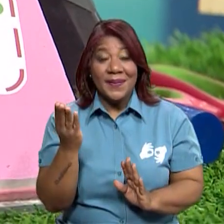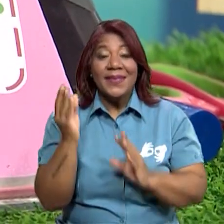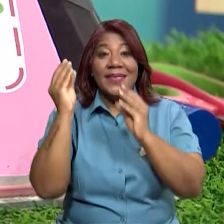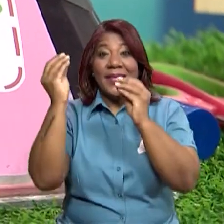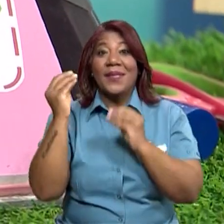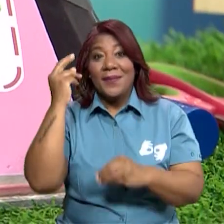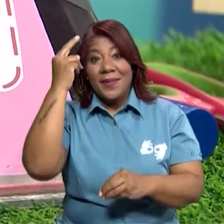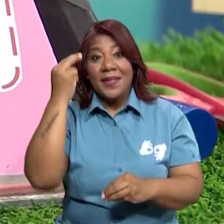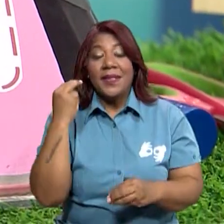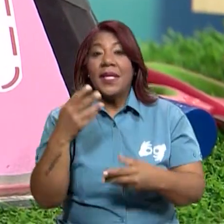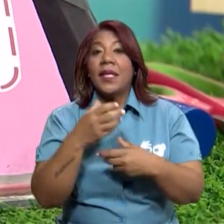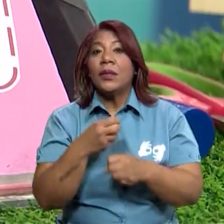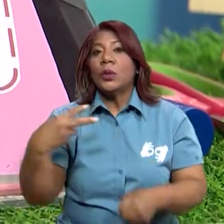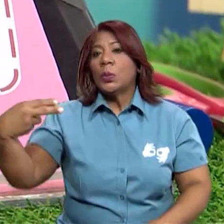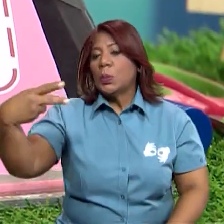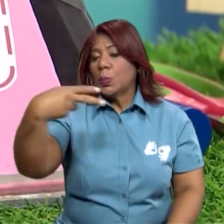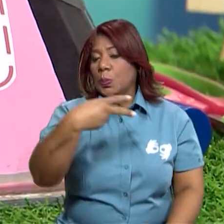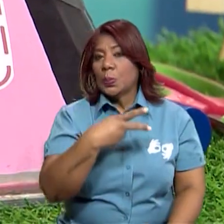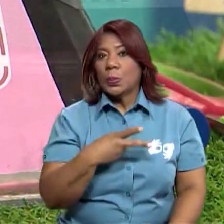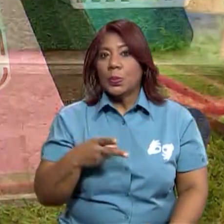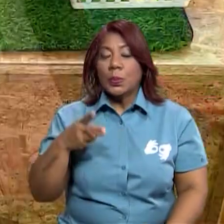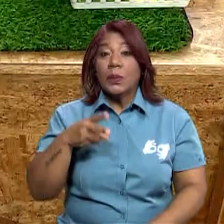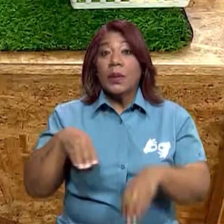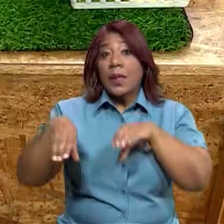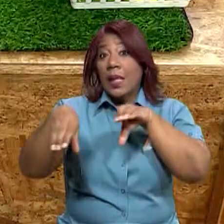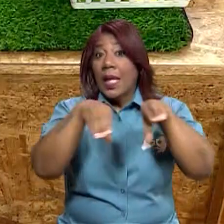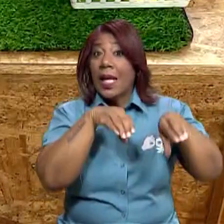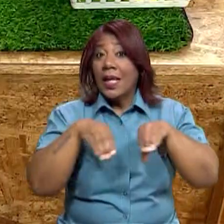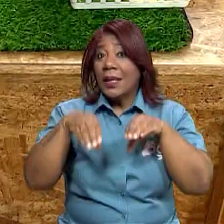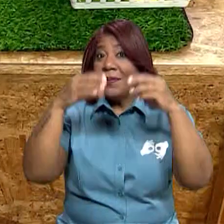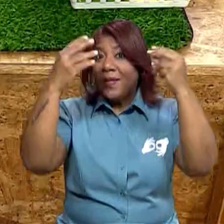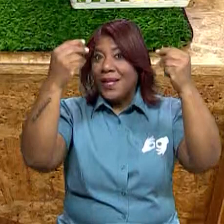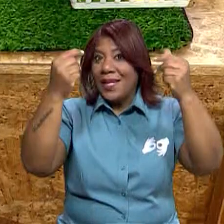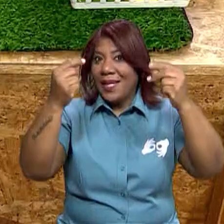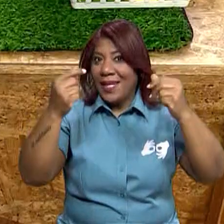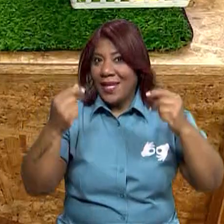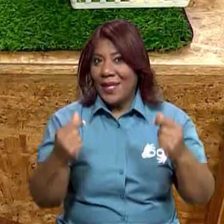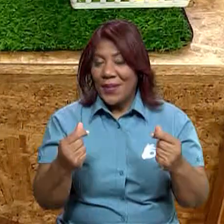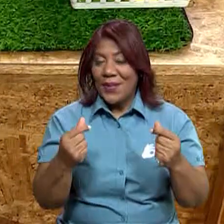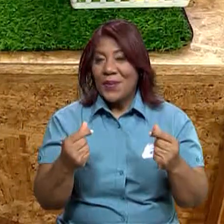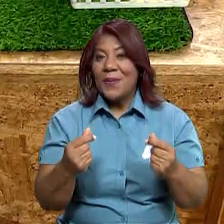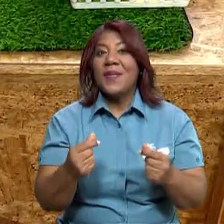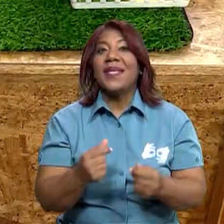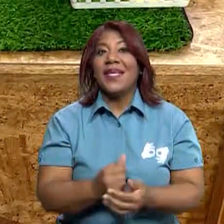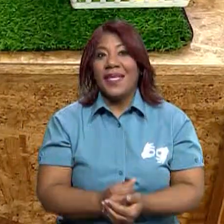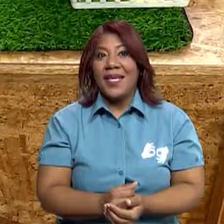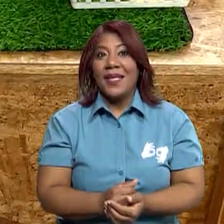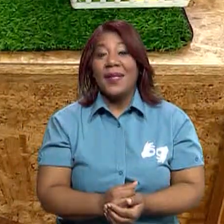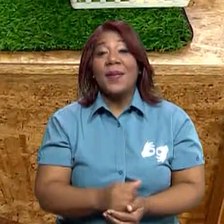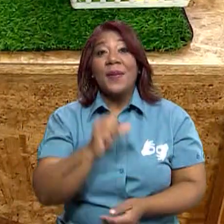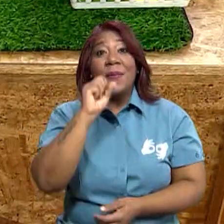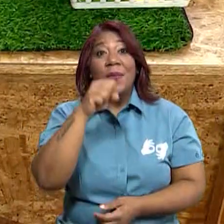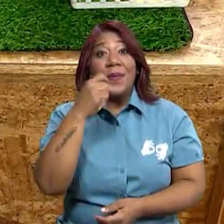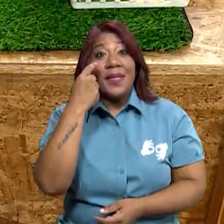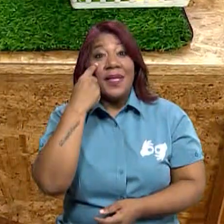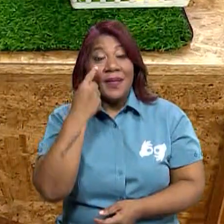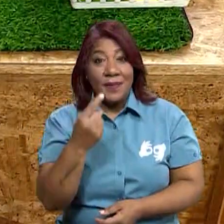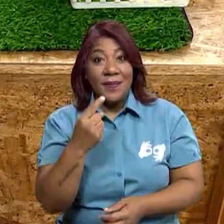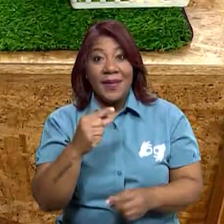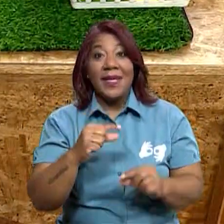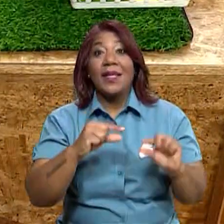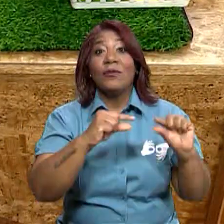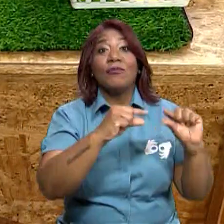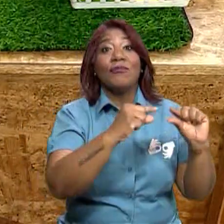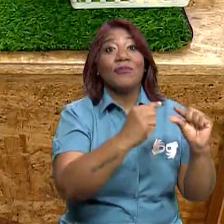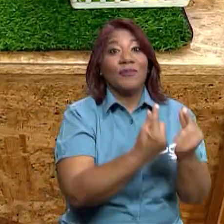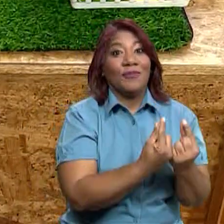puse las actividades económicas, ¿verdad? Aquí puse una imagen. Aquí podemos ver las actividades económicas